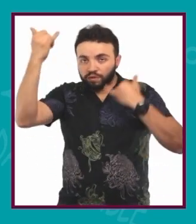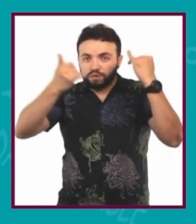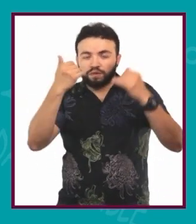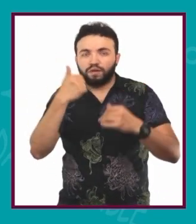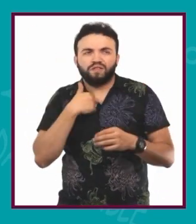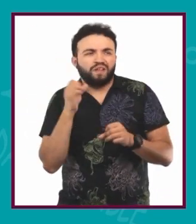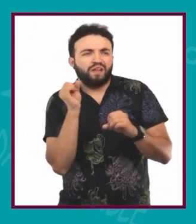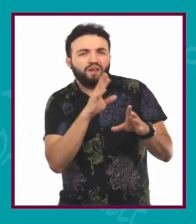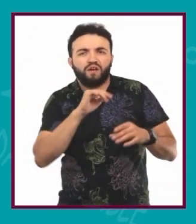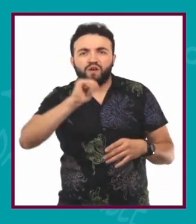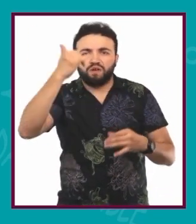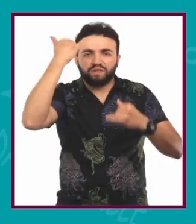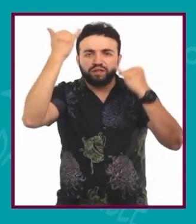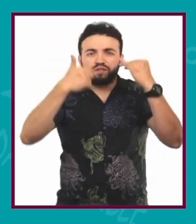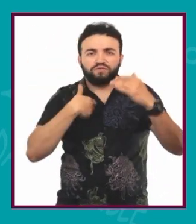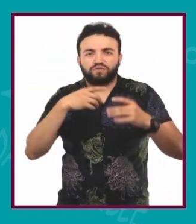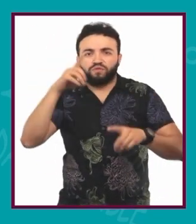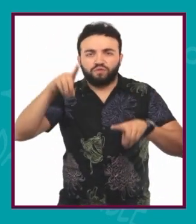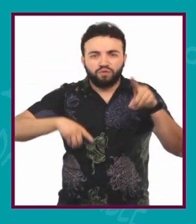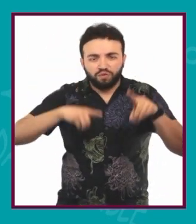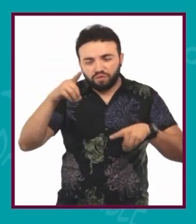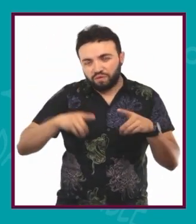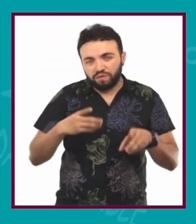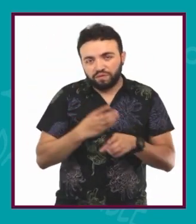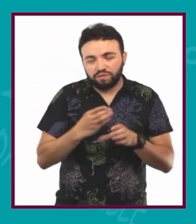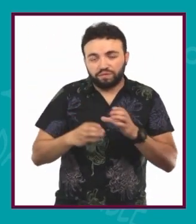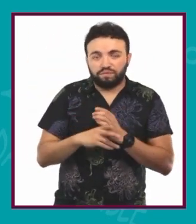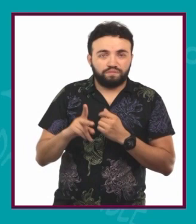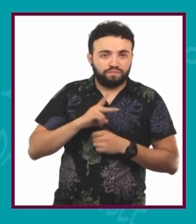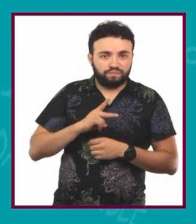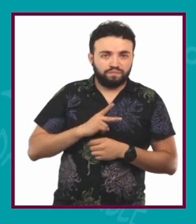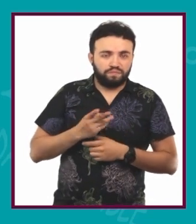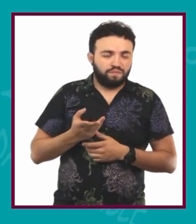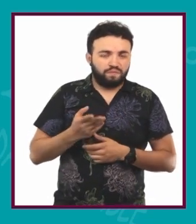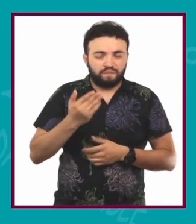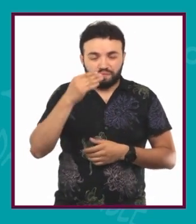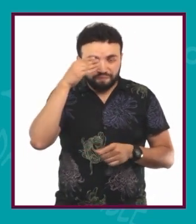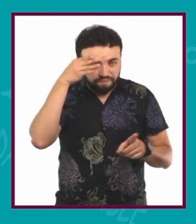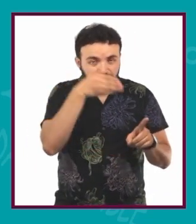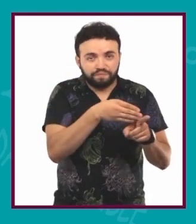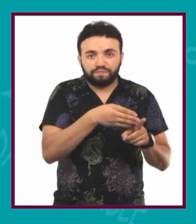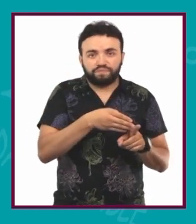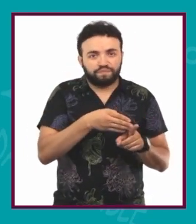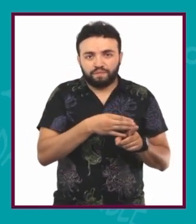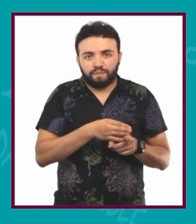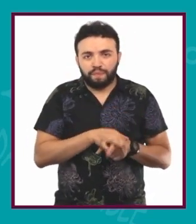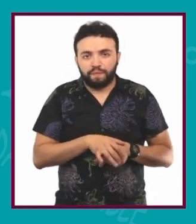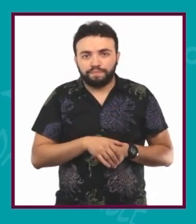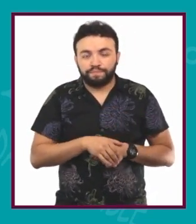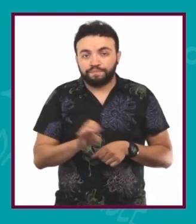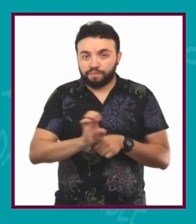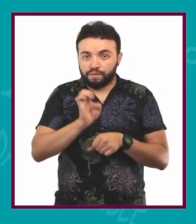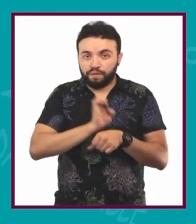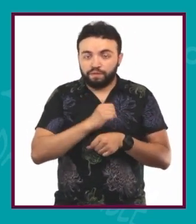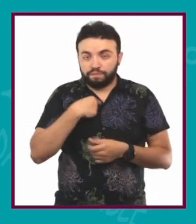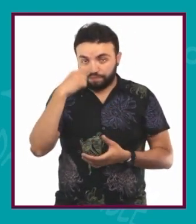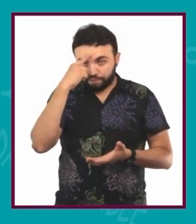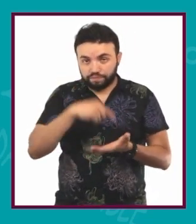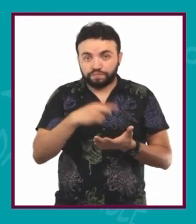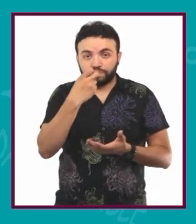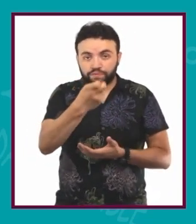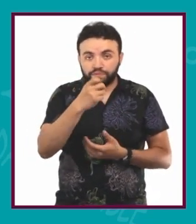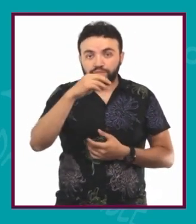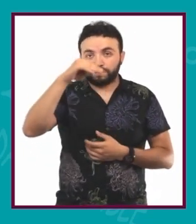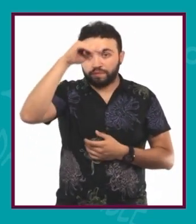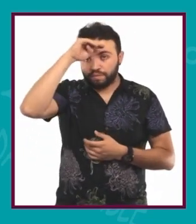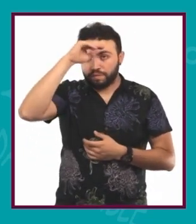dejamos que otras ideas nos hagan dudar de nuestras propias capacidades o nuestros propios pensamientos. Entonces, creo que eso